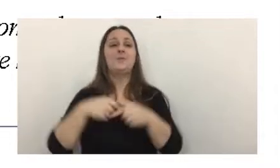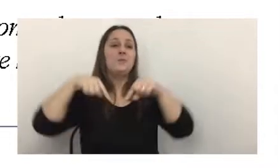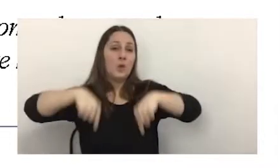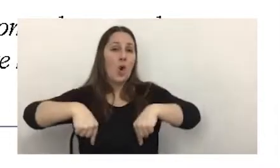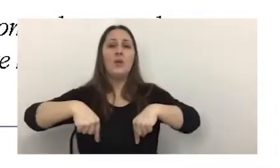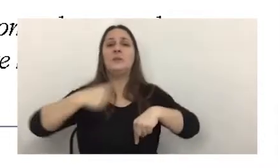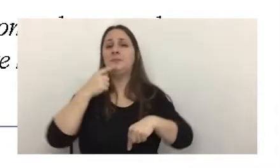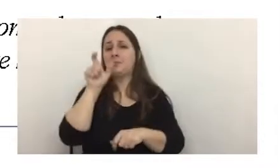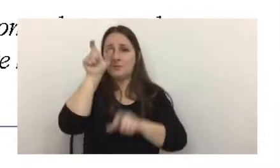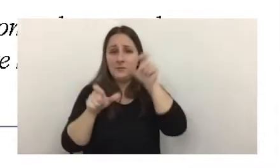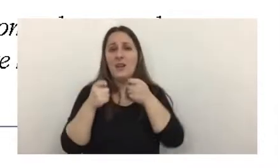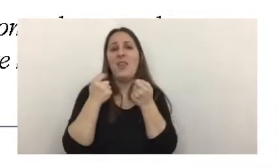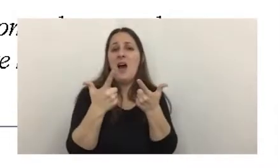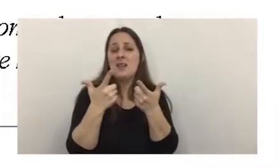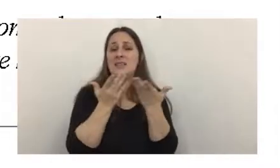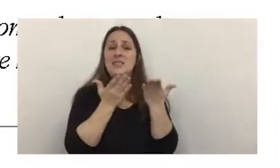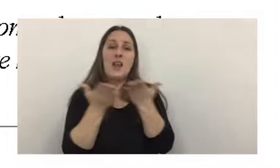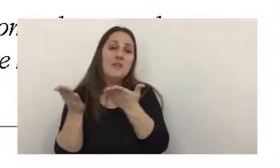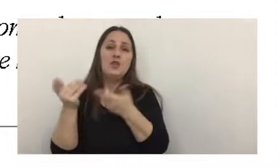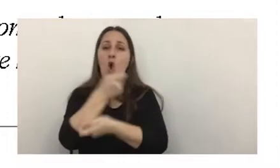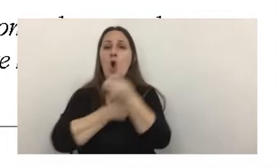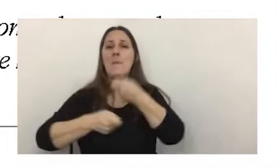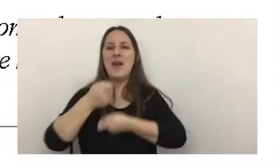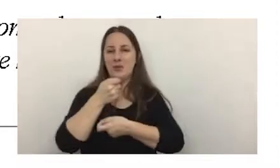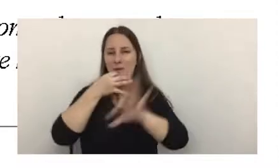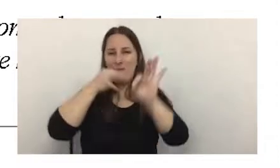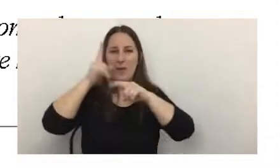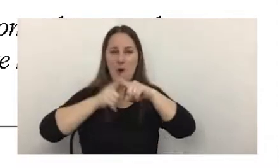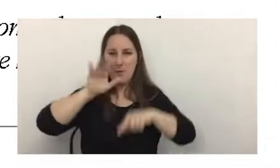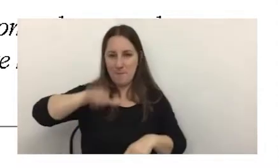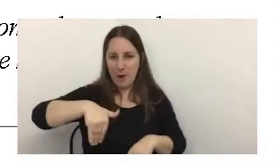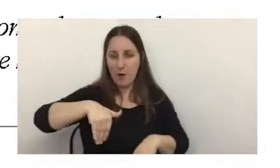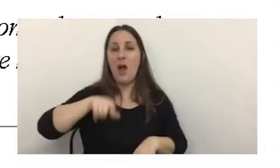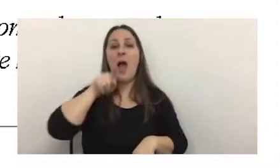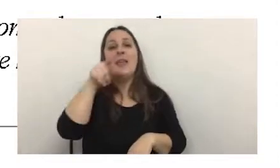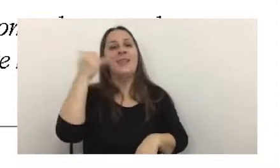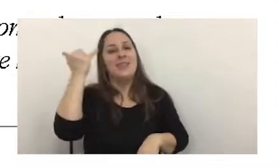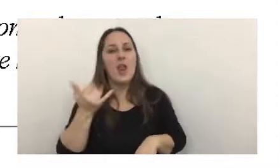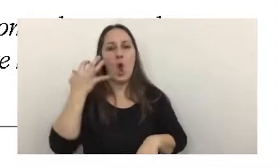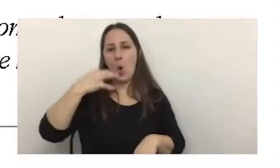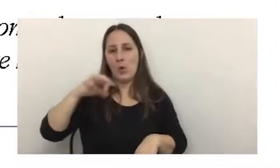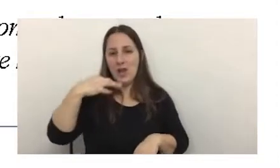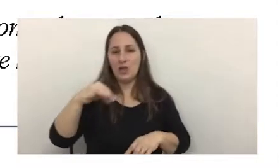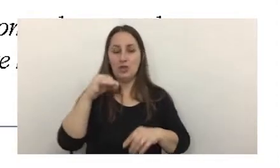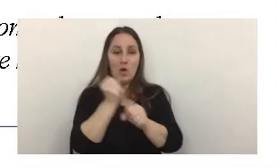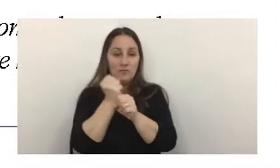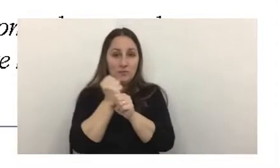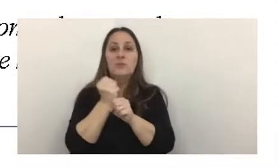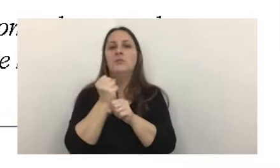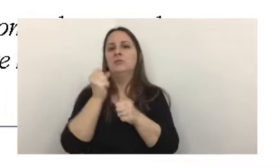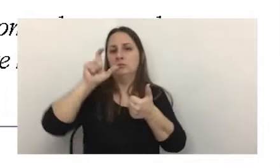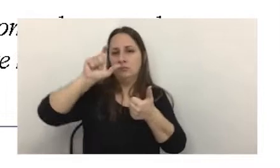todo prestador de servicio o comercios minoristas, donde existe la obligación de operar con